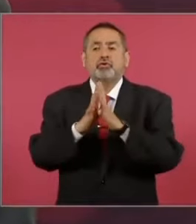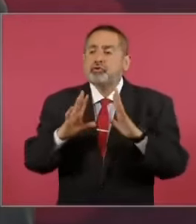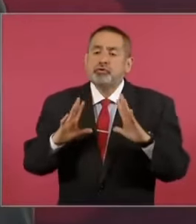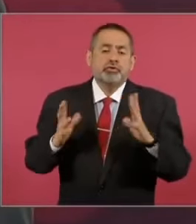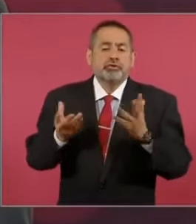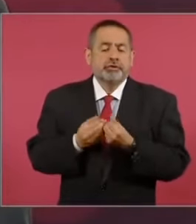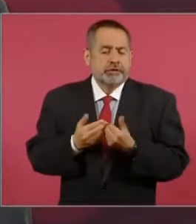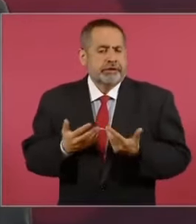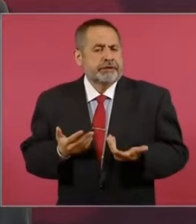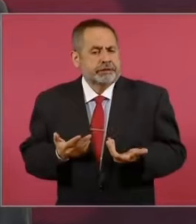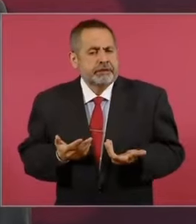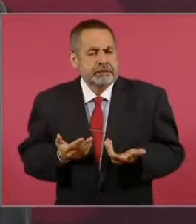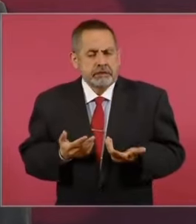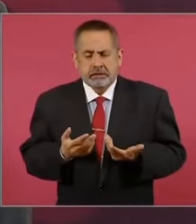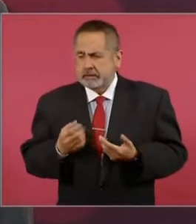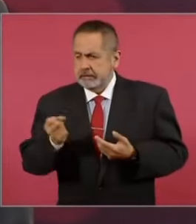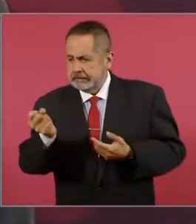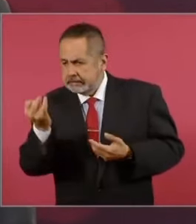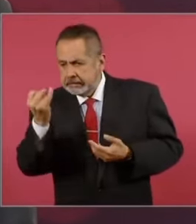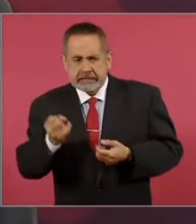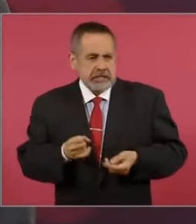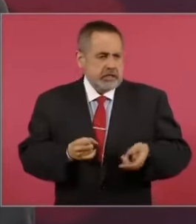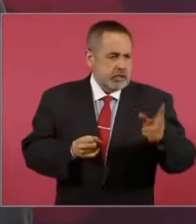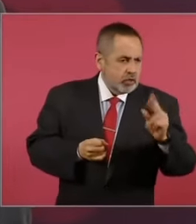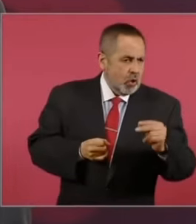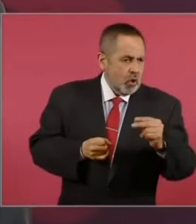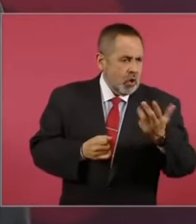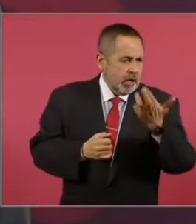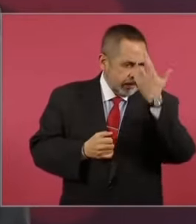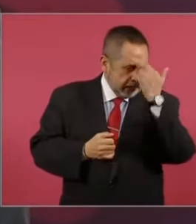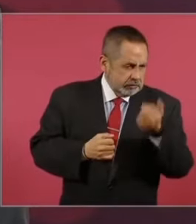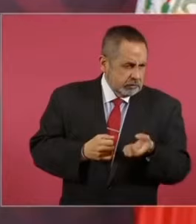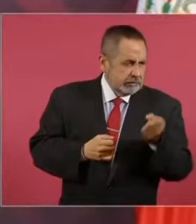haya argumentos a favor, argumentos en contra.